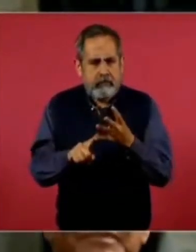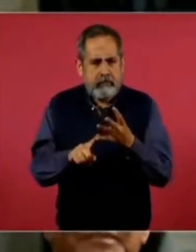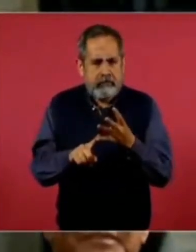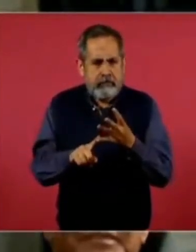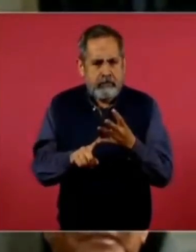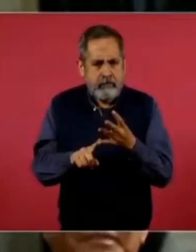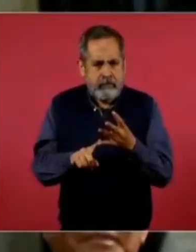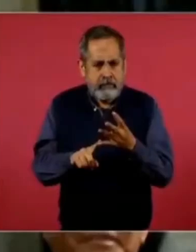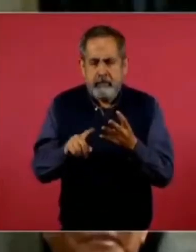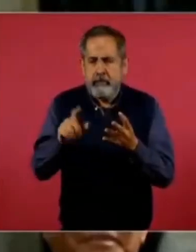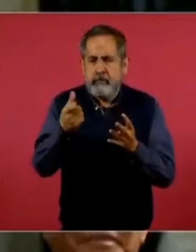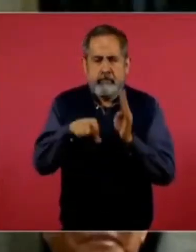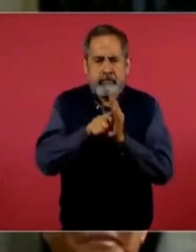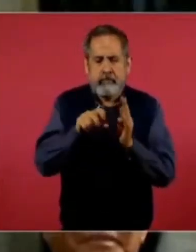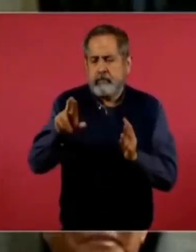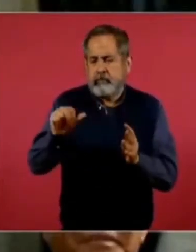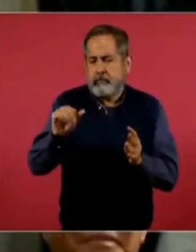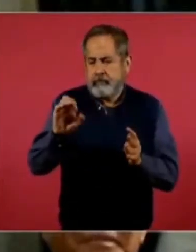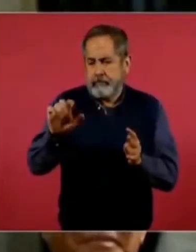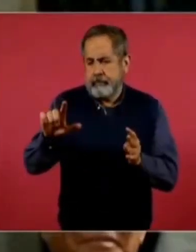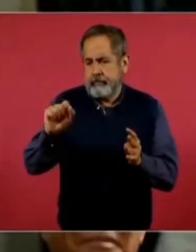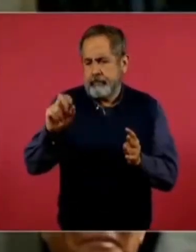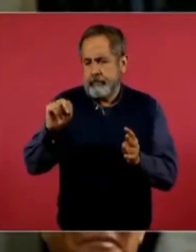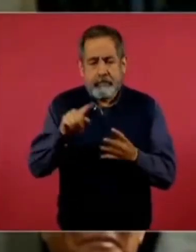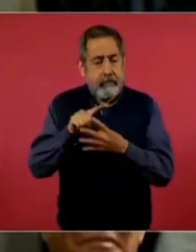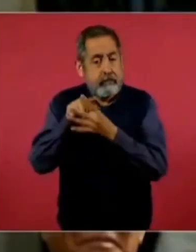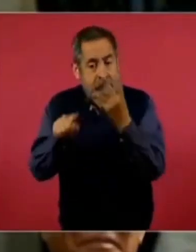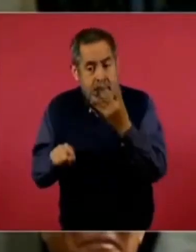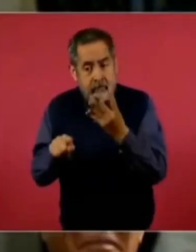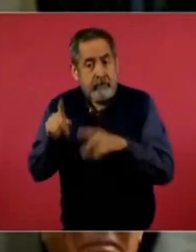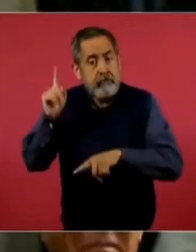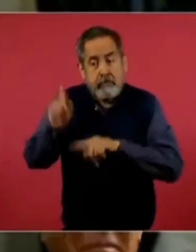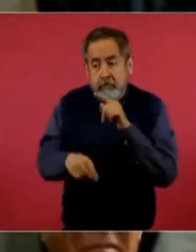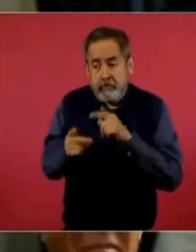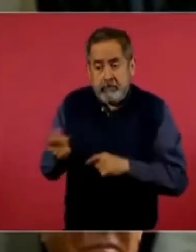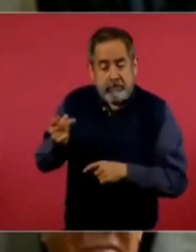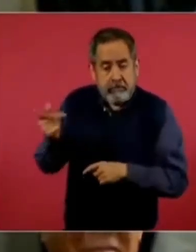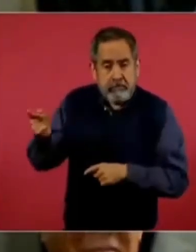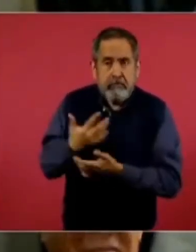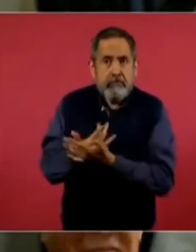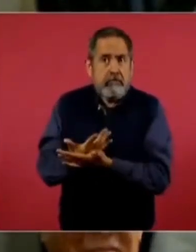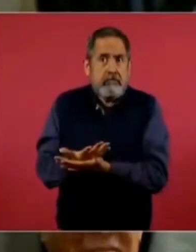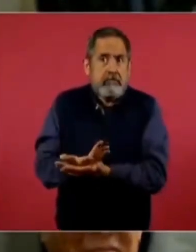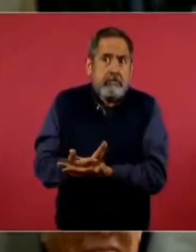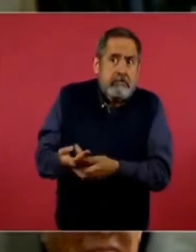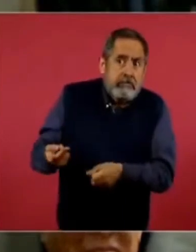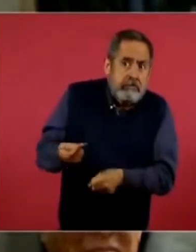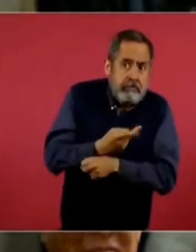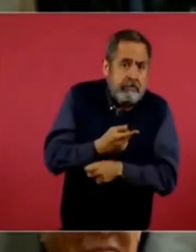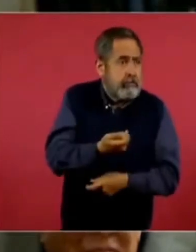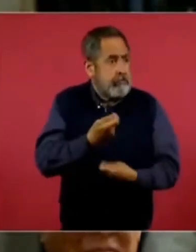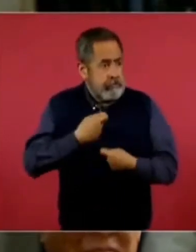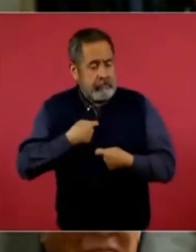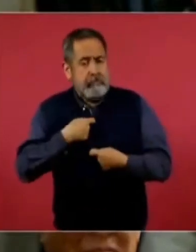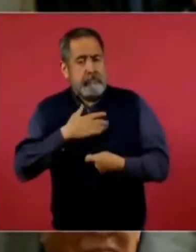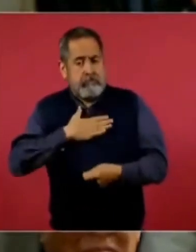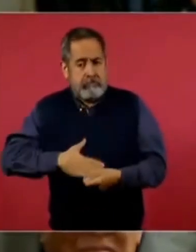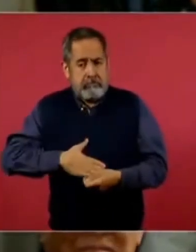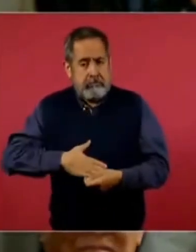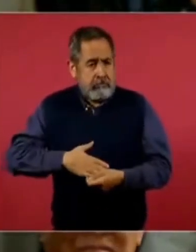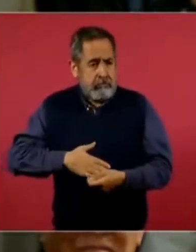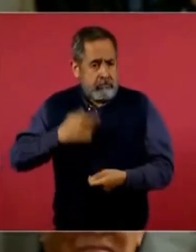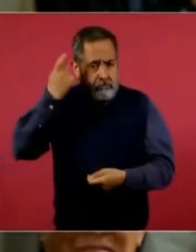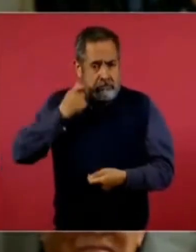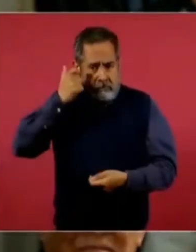el arquitecto Rafael Sánchez Azcárraga. Ellos cuatro están también a la expectativa de tener lo que les corresponde, es decir, justicia laboral